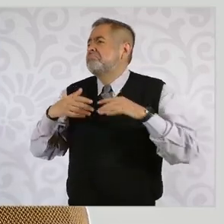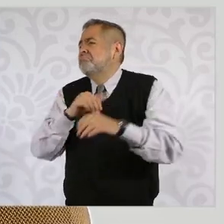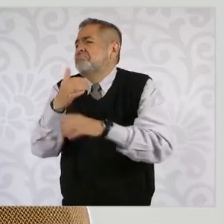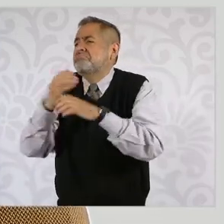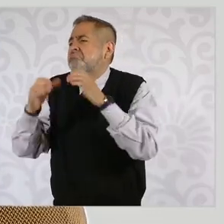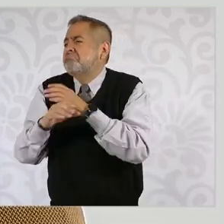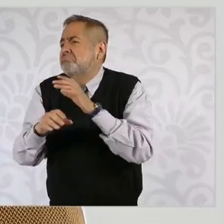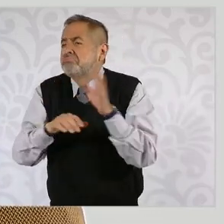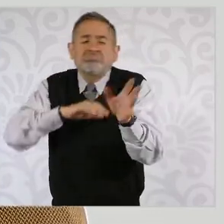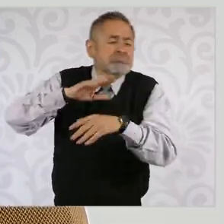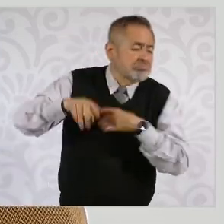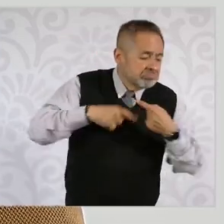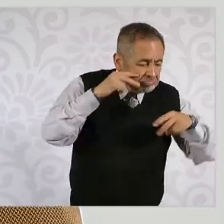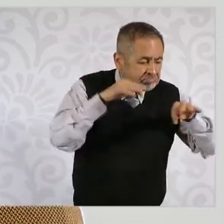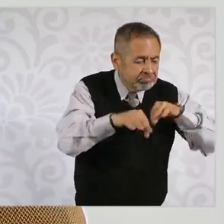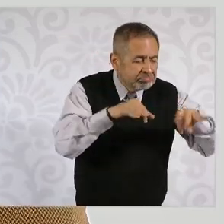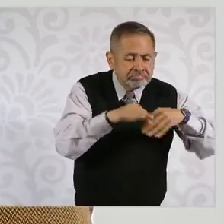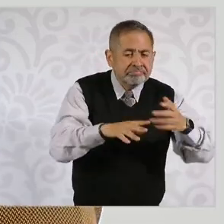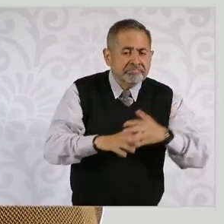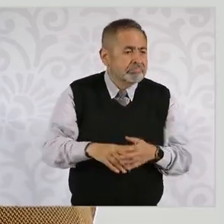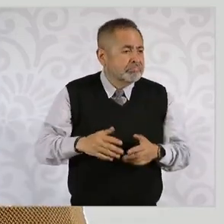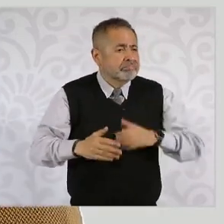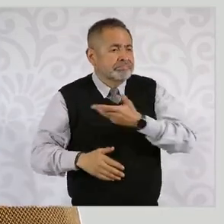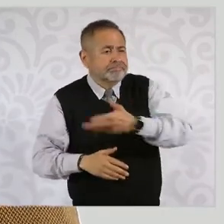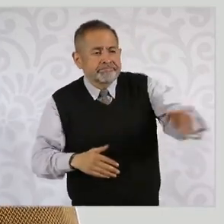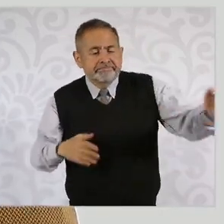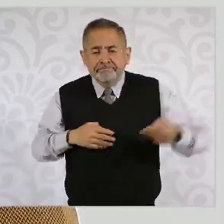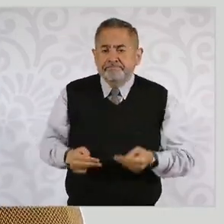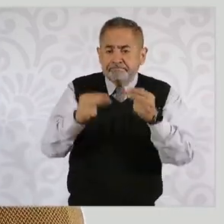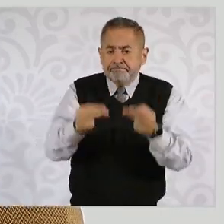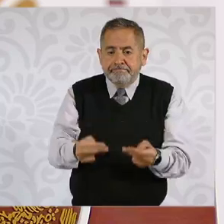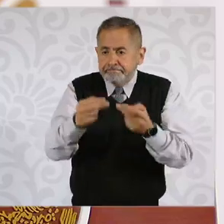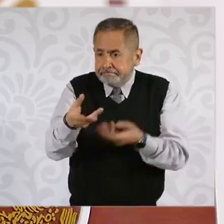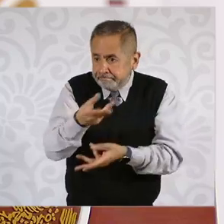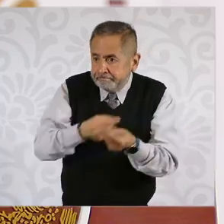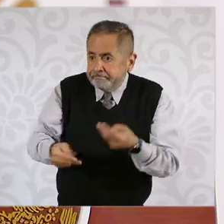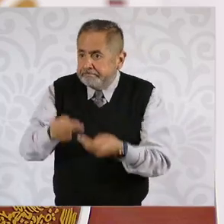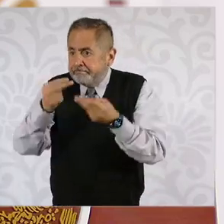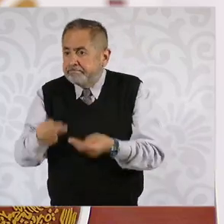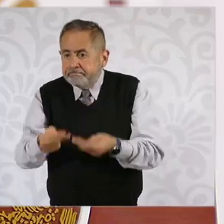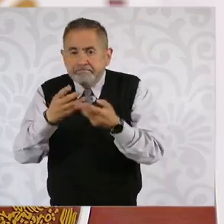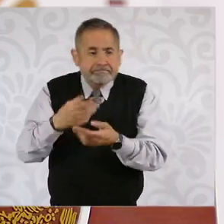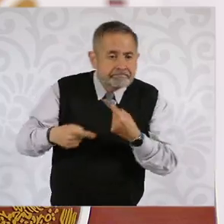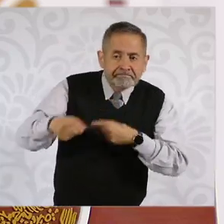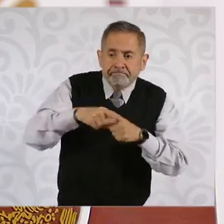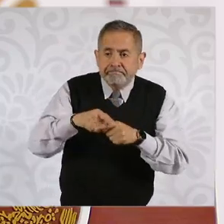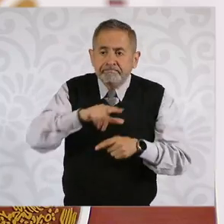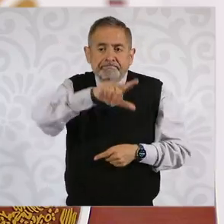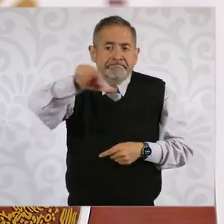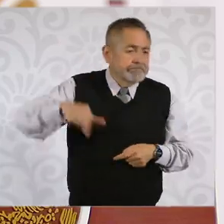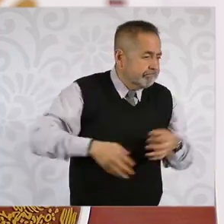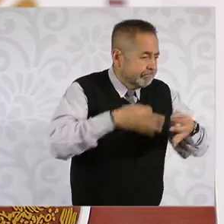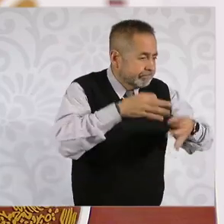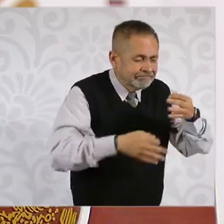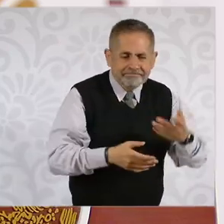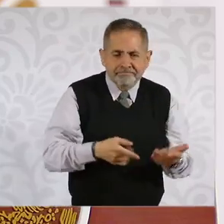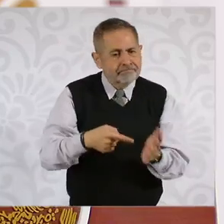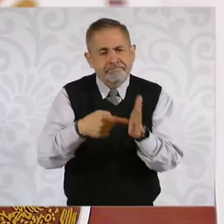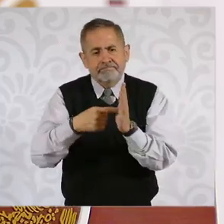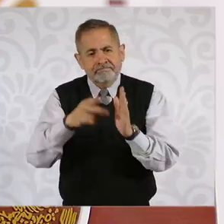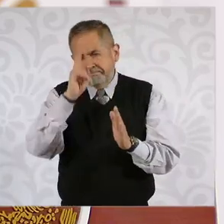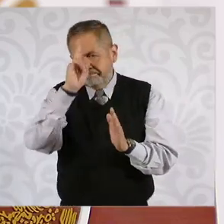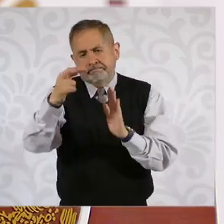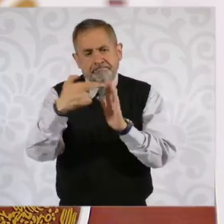actividades comerciales ajenas a la función jurisdiccional, un acto prohibido en los códigos